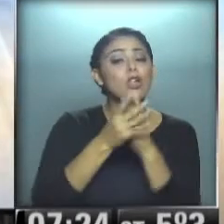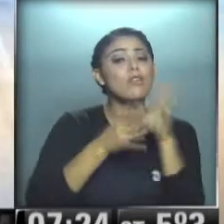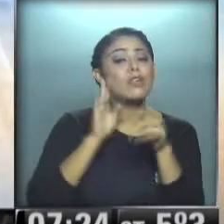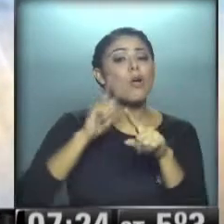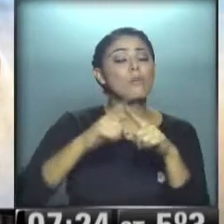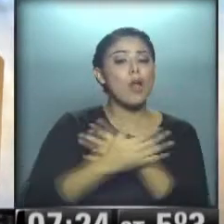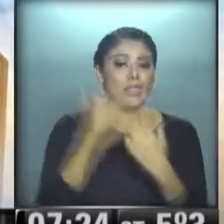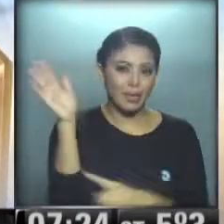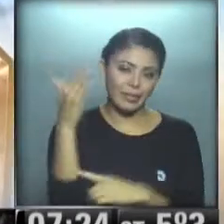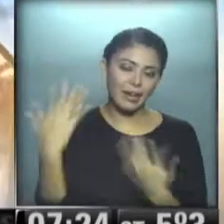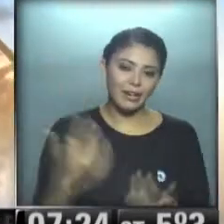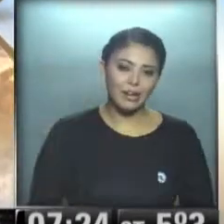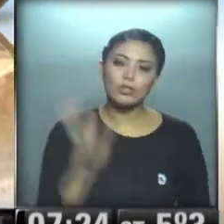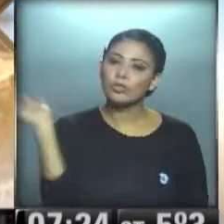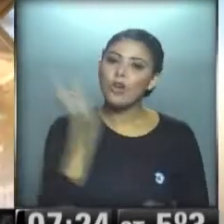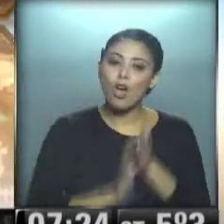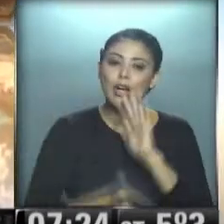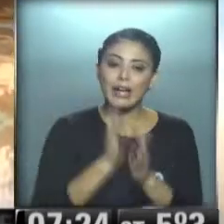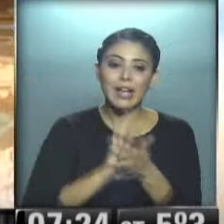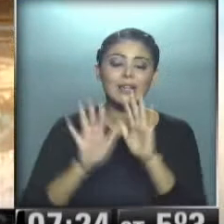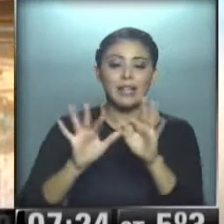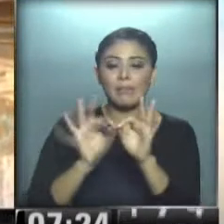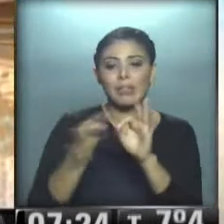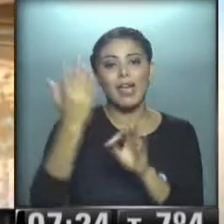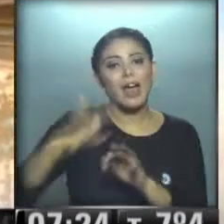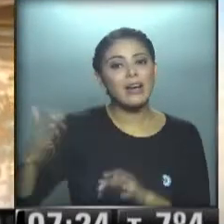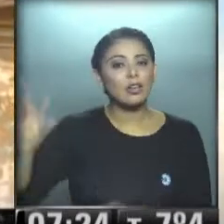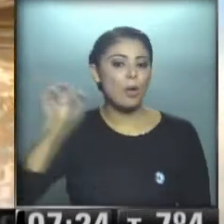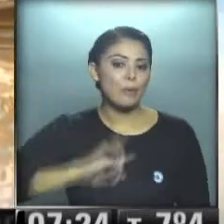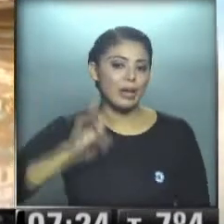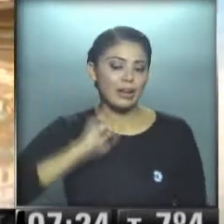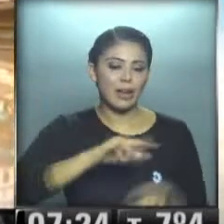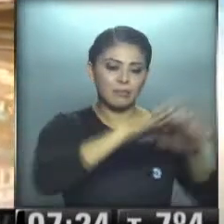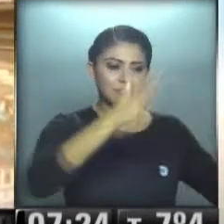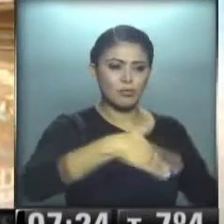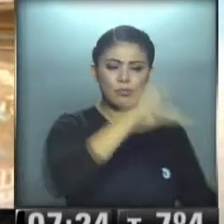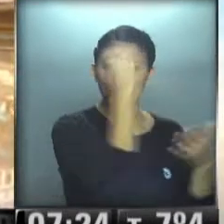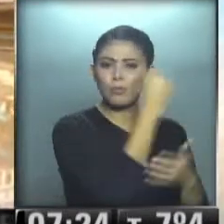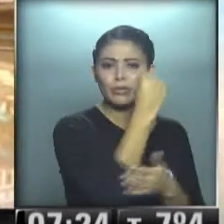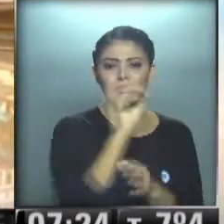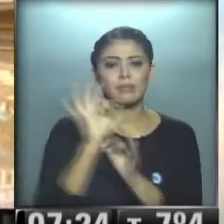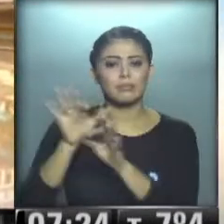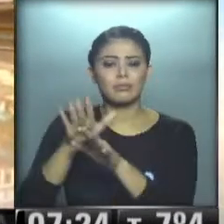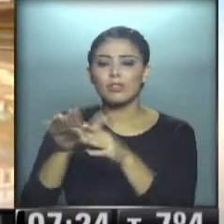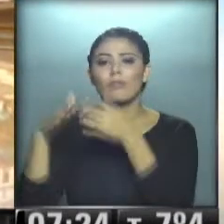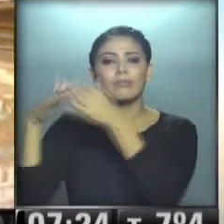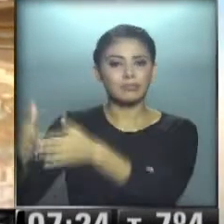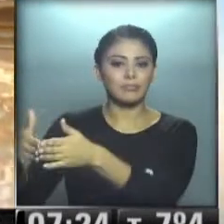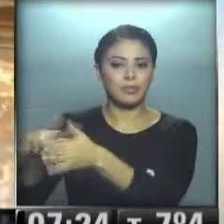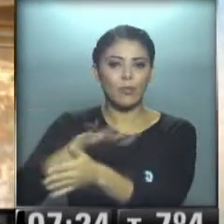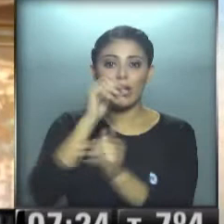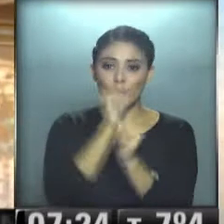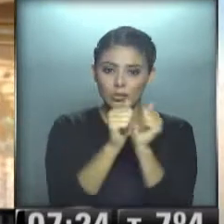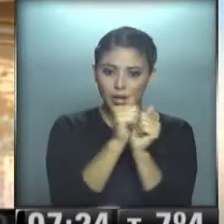la bandera. Esto está, será gratuita y está instalada junto al río Paraná entre el escenario principal y la estación pluvial de